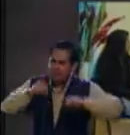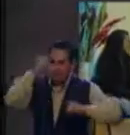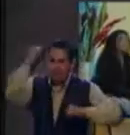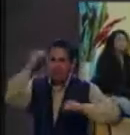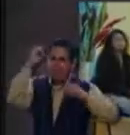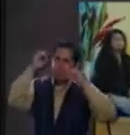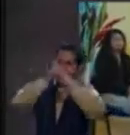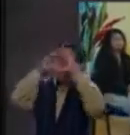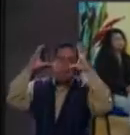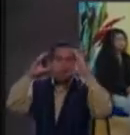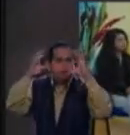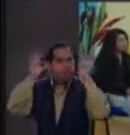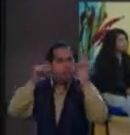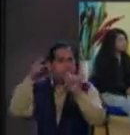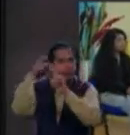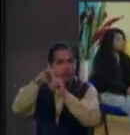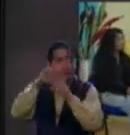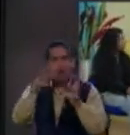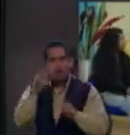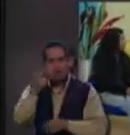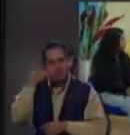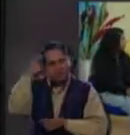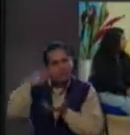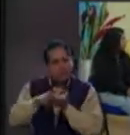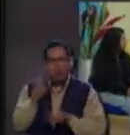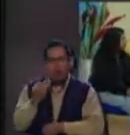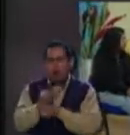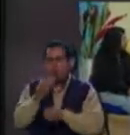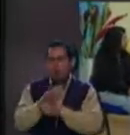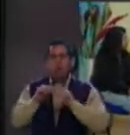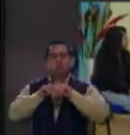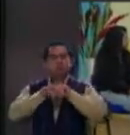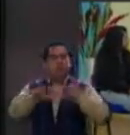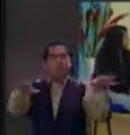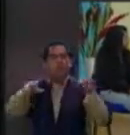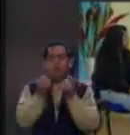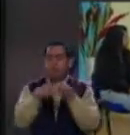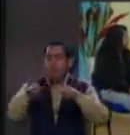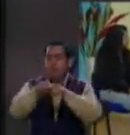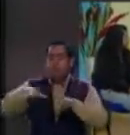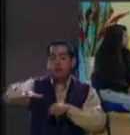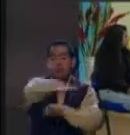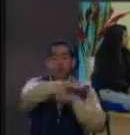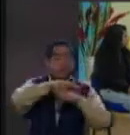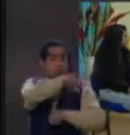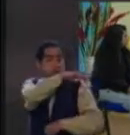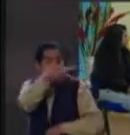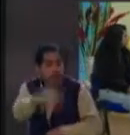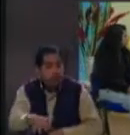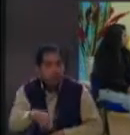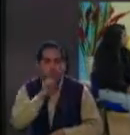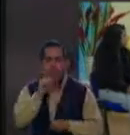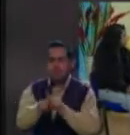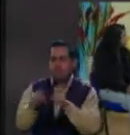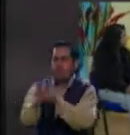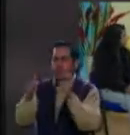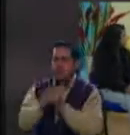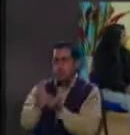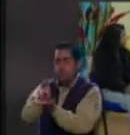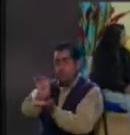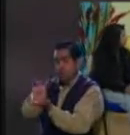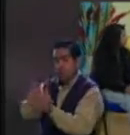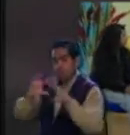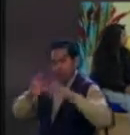esto va a repercutir en nuestra sociedad en general y en nuestro